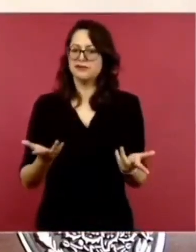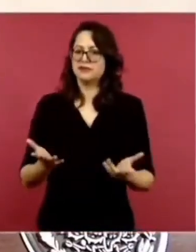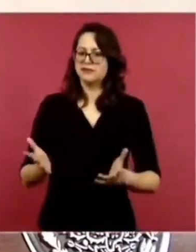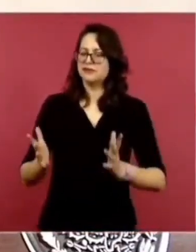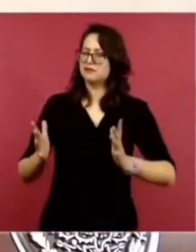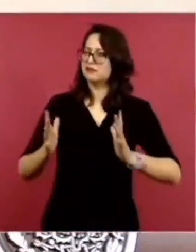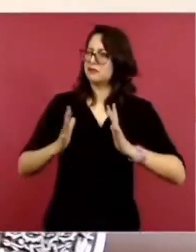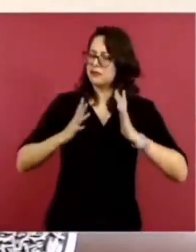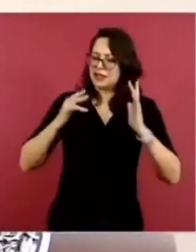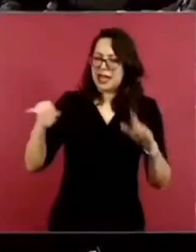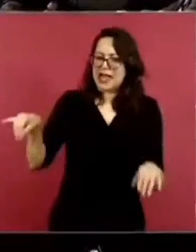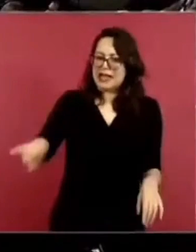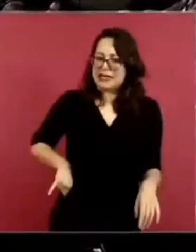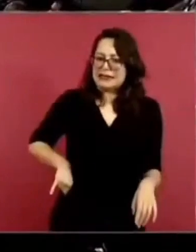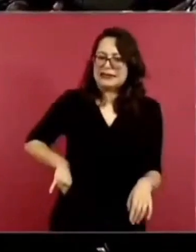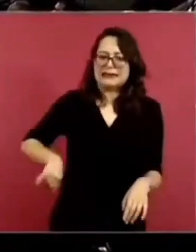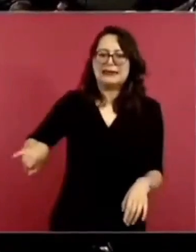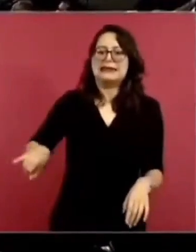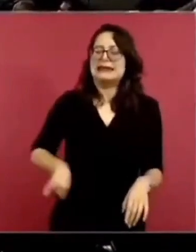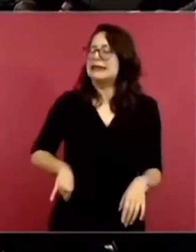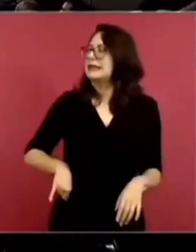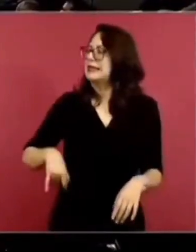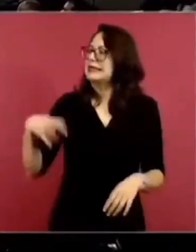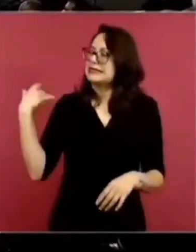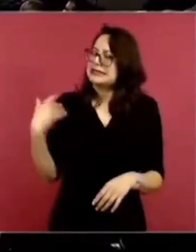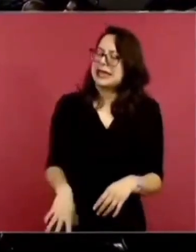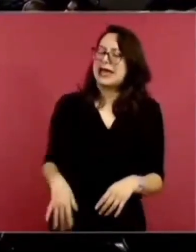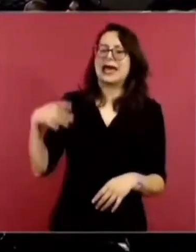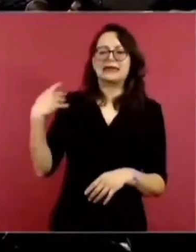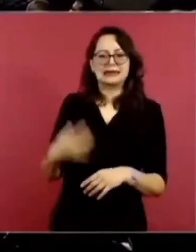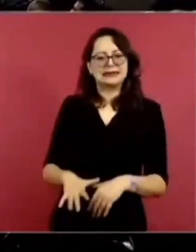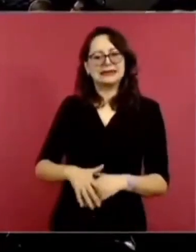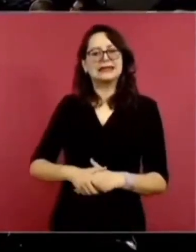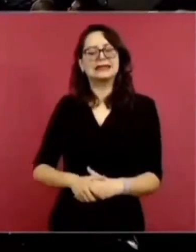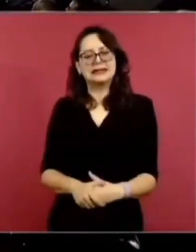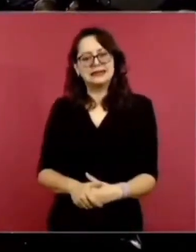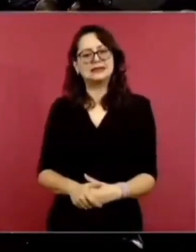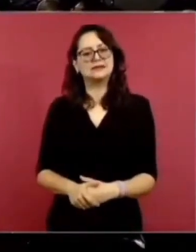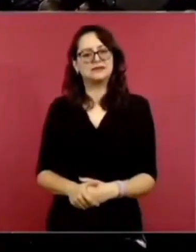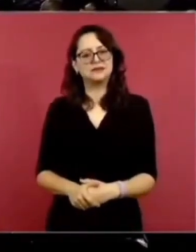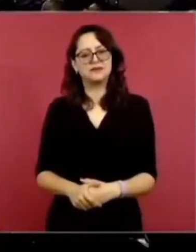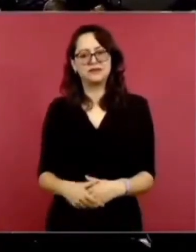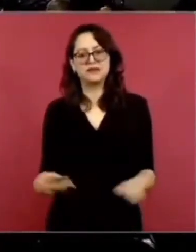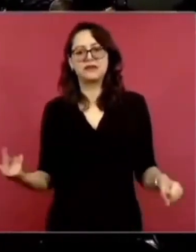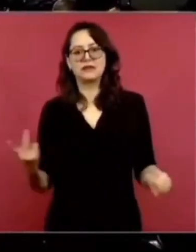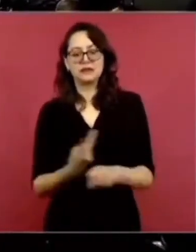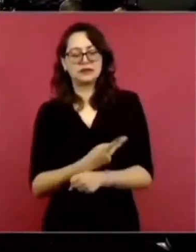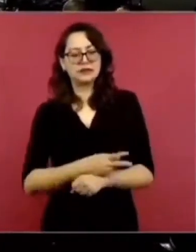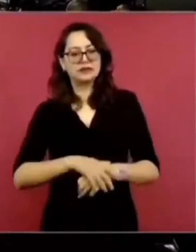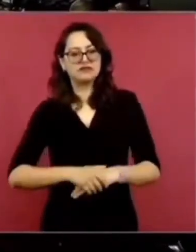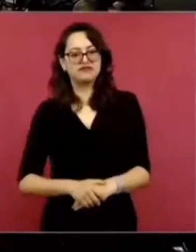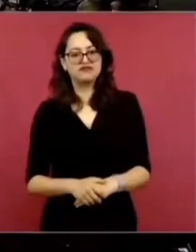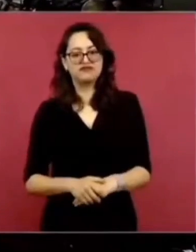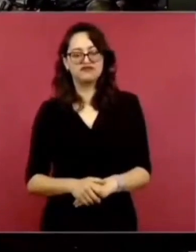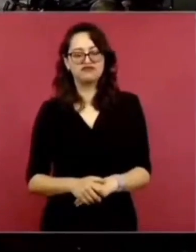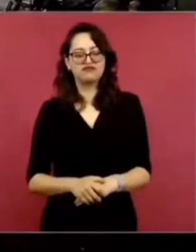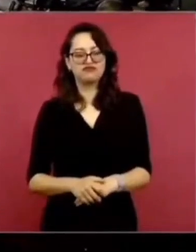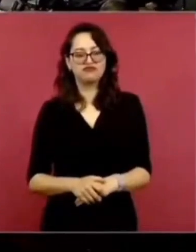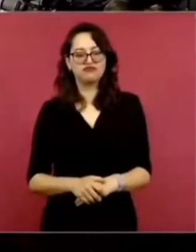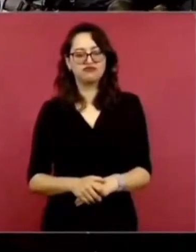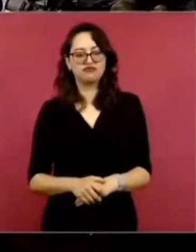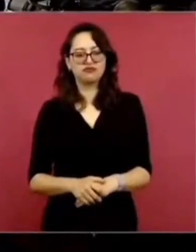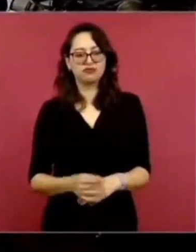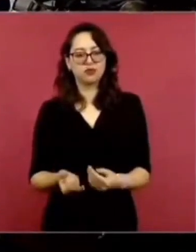leer la parte o poner lo que hoy nos dio a conocer